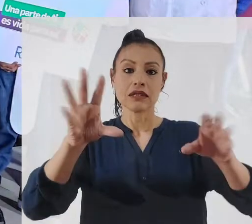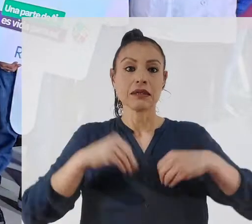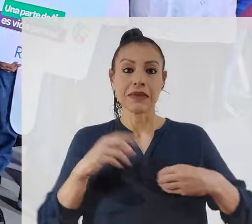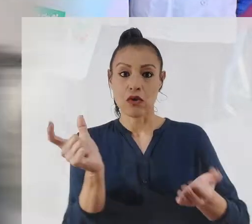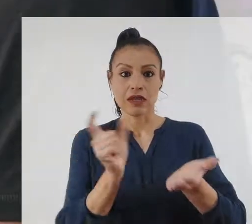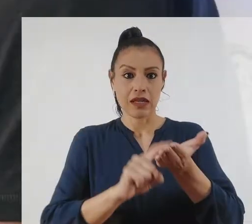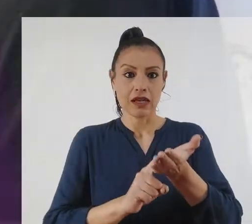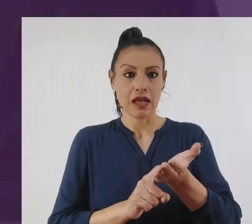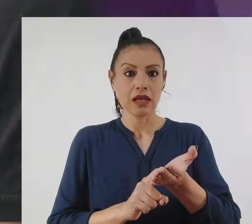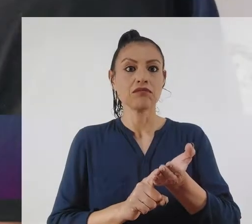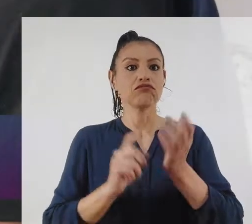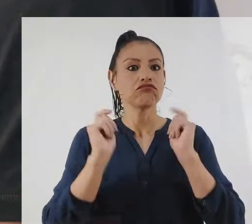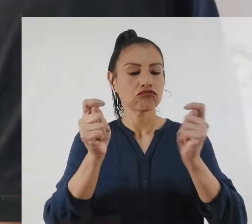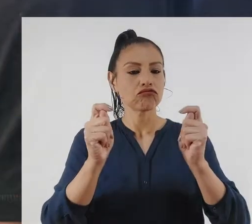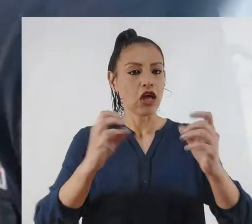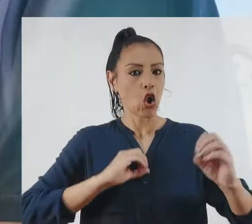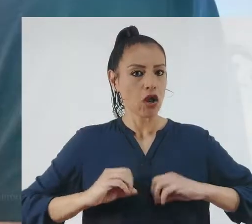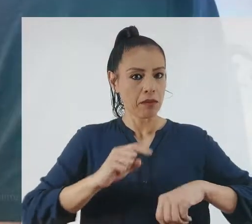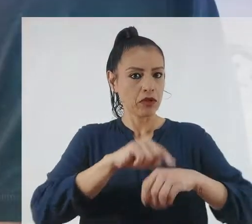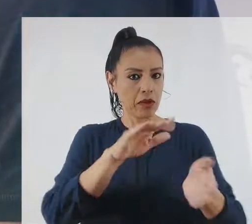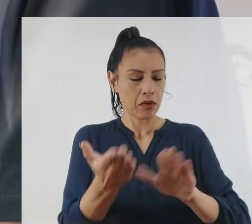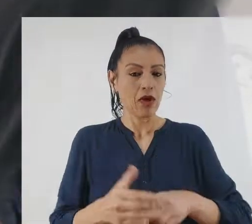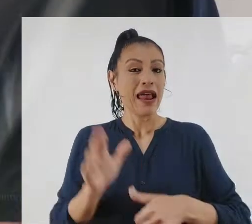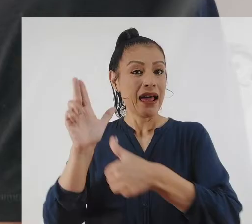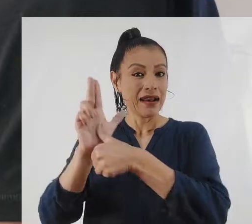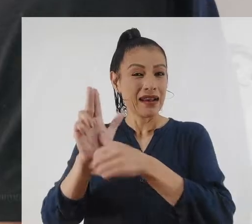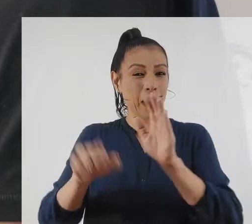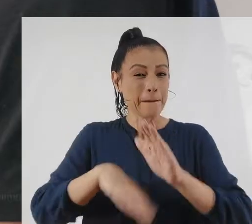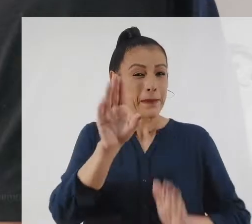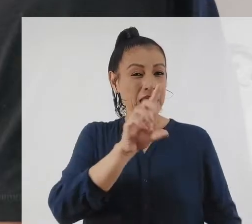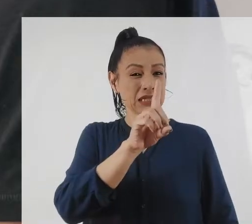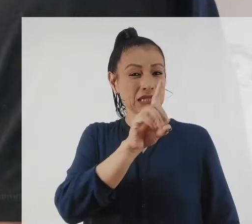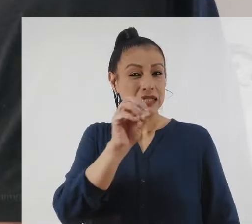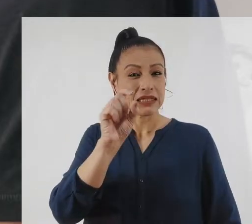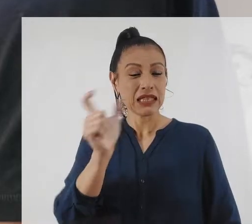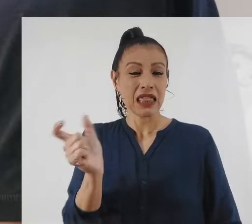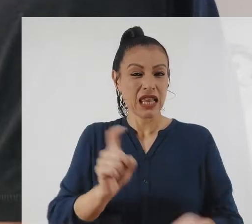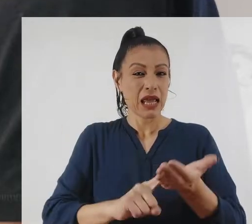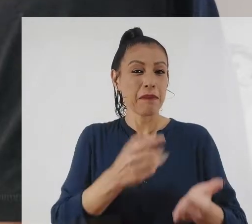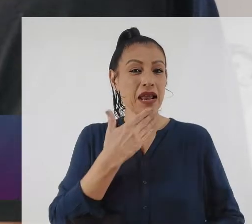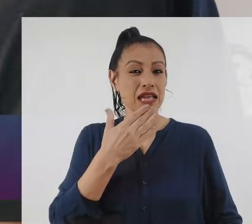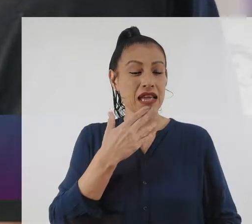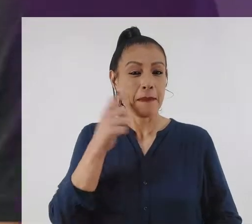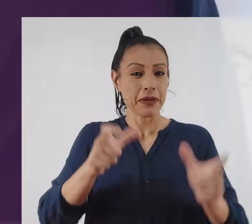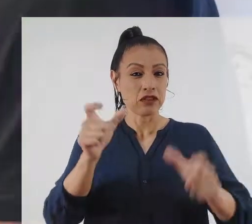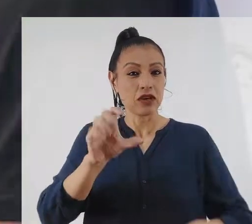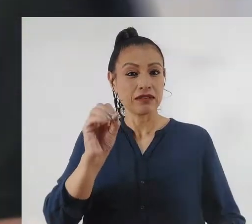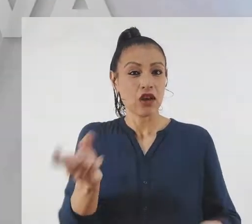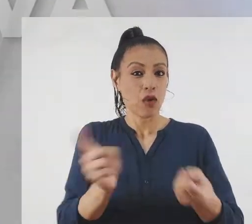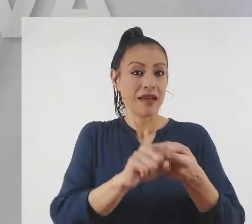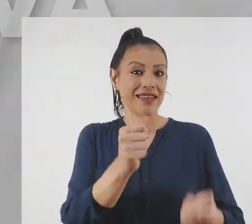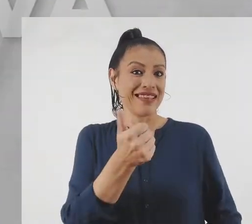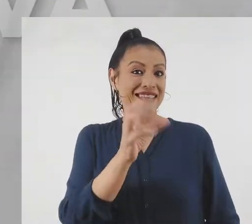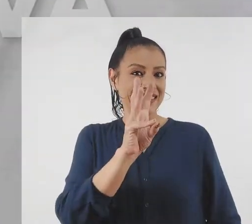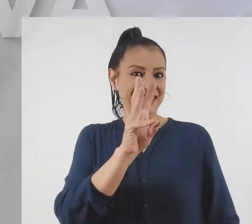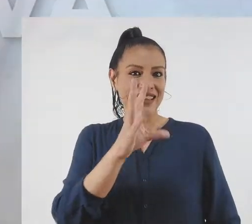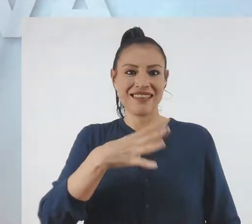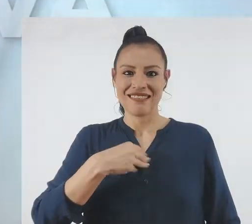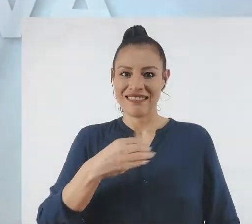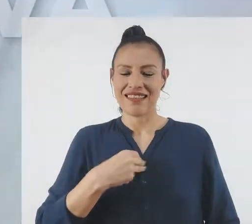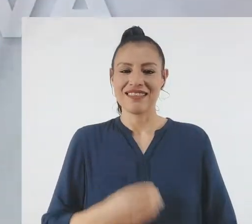su DNI. RENIEC tramita más de 100 DNIs para menores de 0 a 16 años en campaña itinerante.